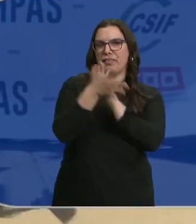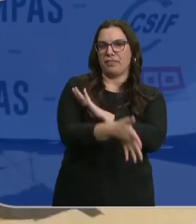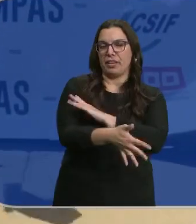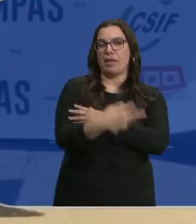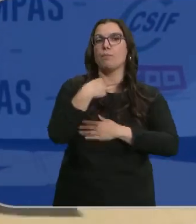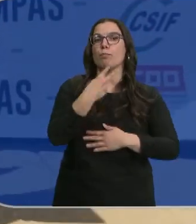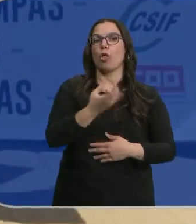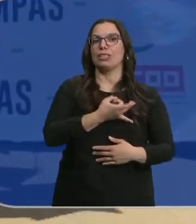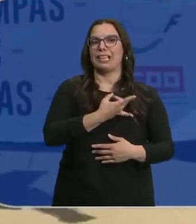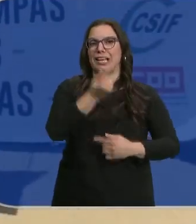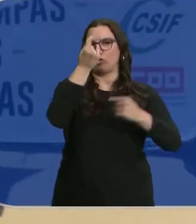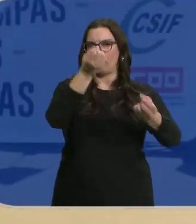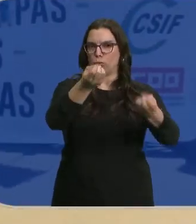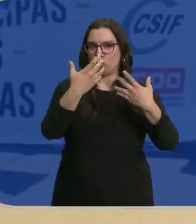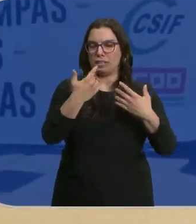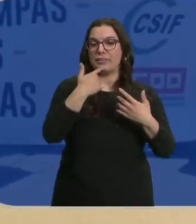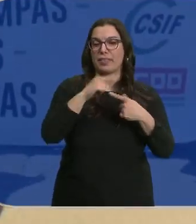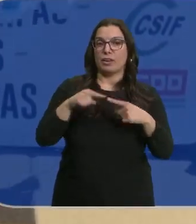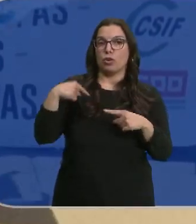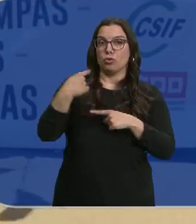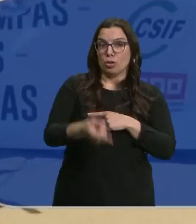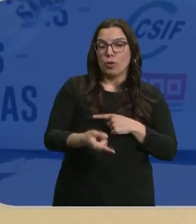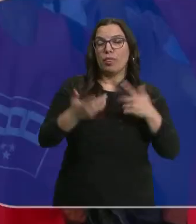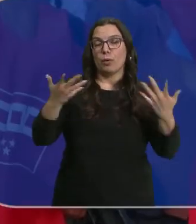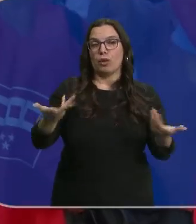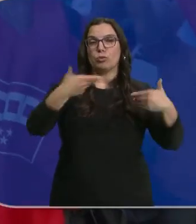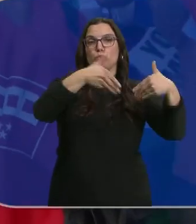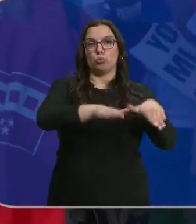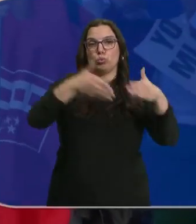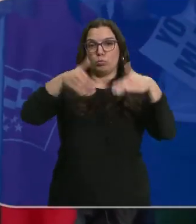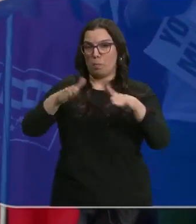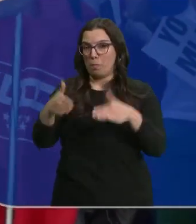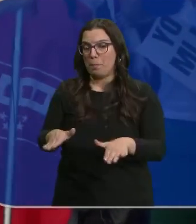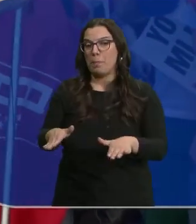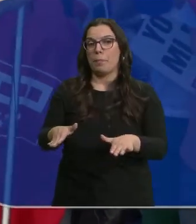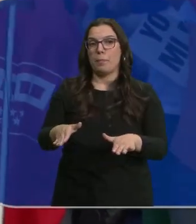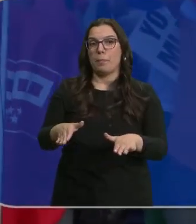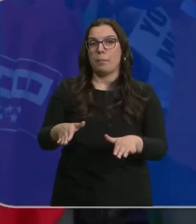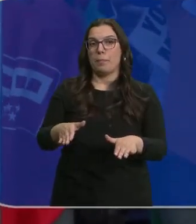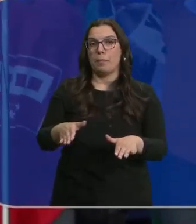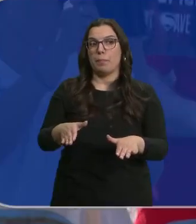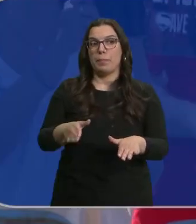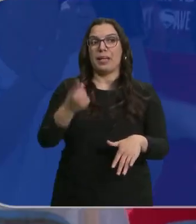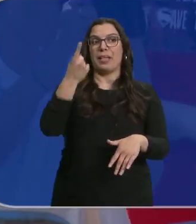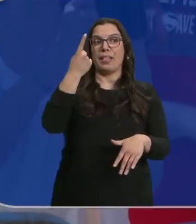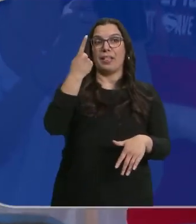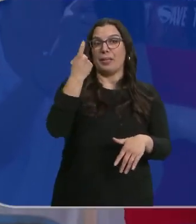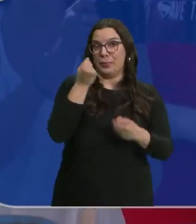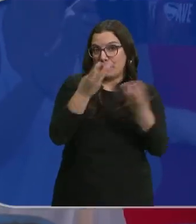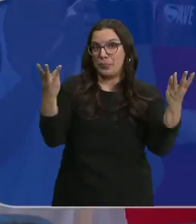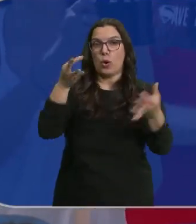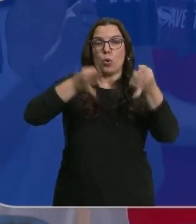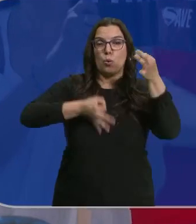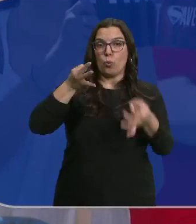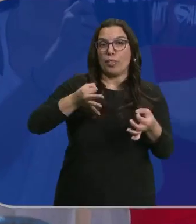los sindicatos. Lo que ha ocasionado según las mismas fuentes la suspensión de cientos de miles de